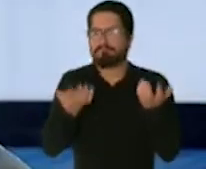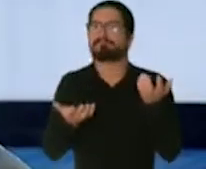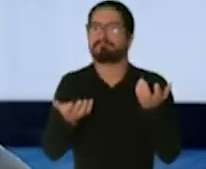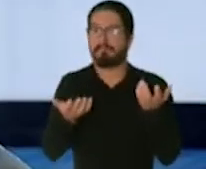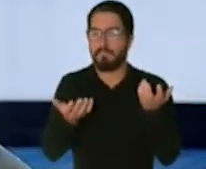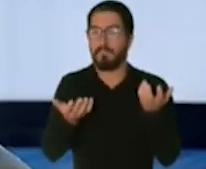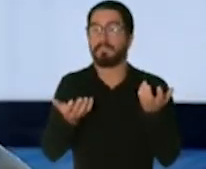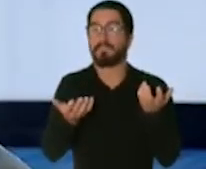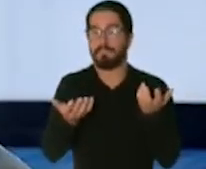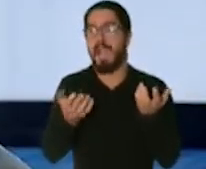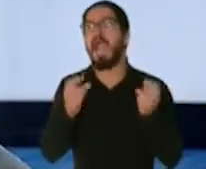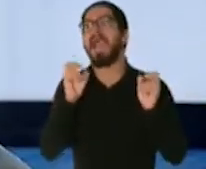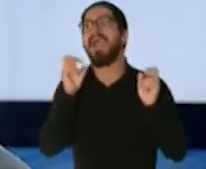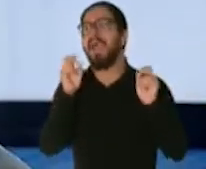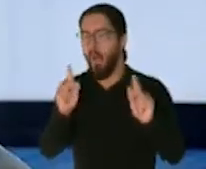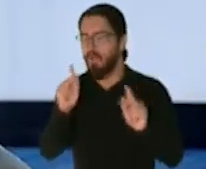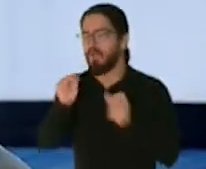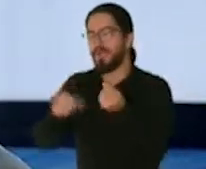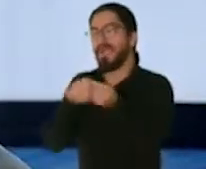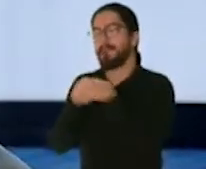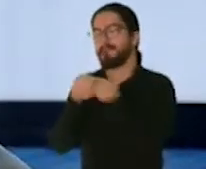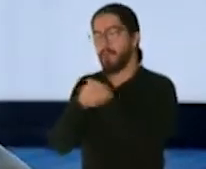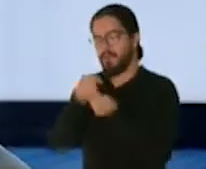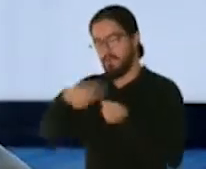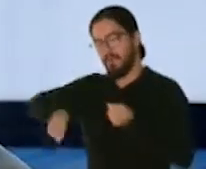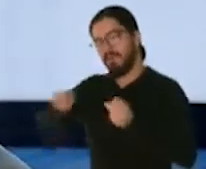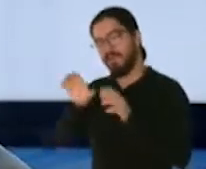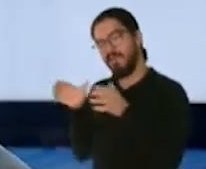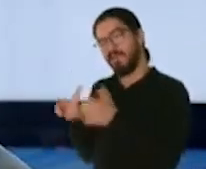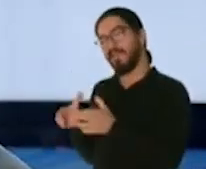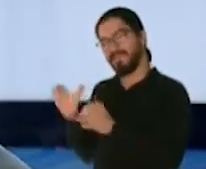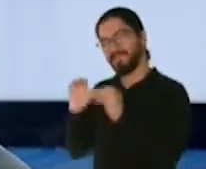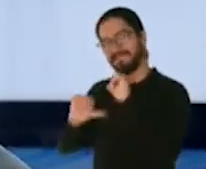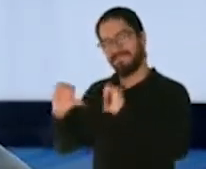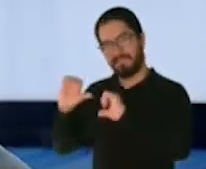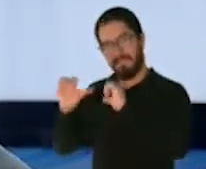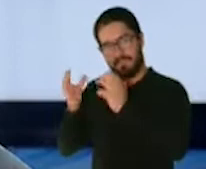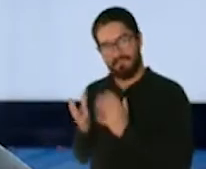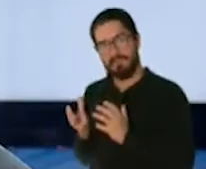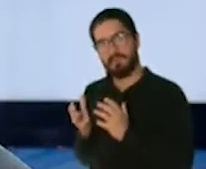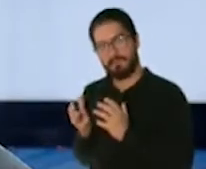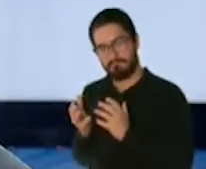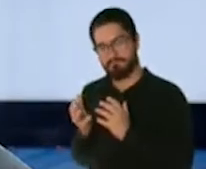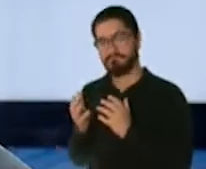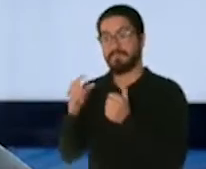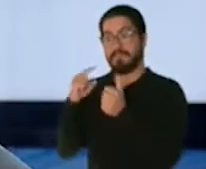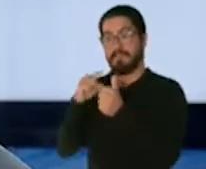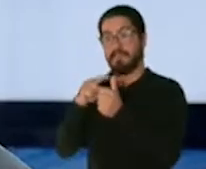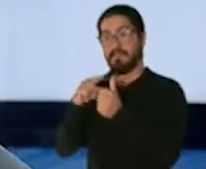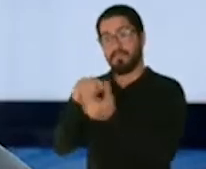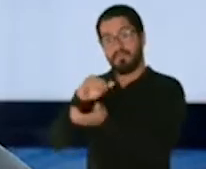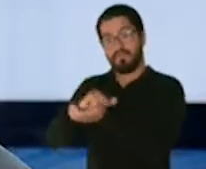Tengo una coalición científica liderada por el doctor Carlos Emellado y el doctor